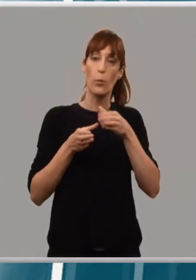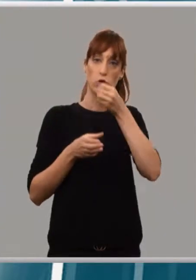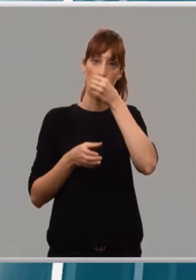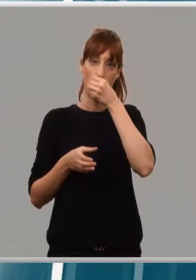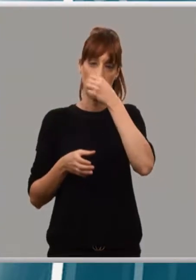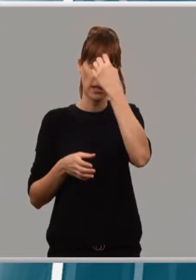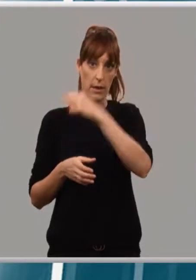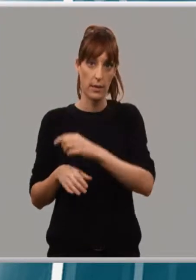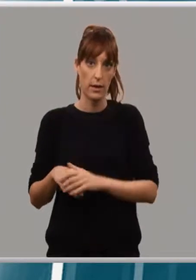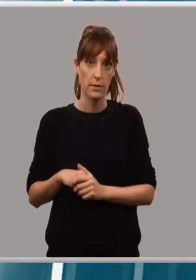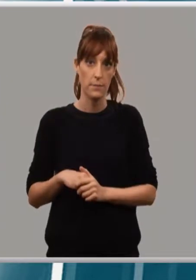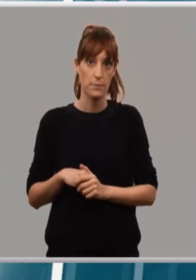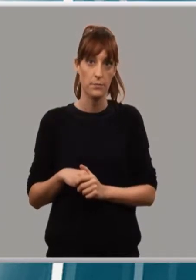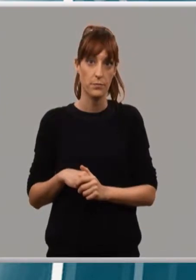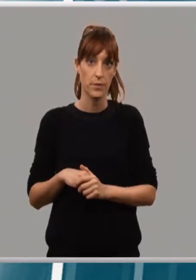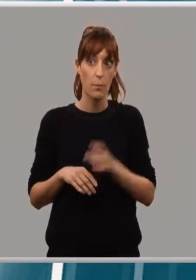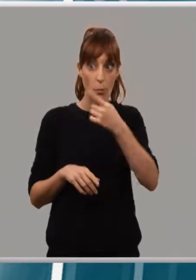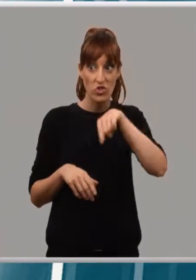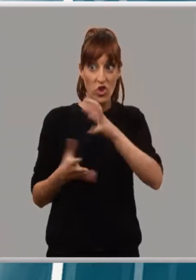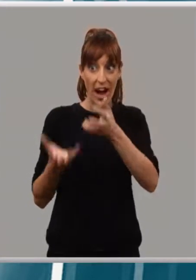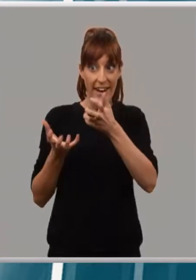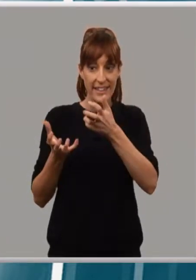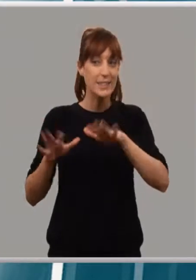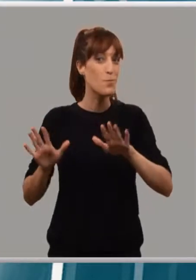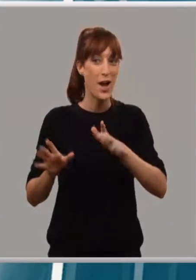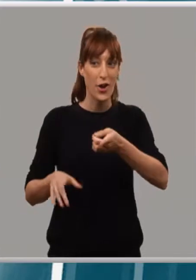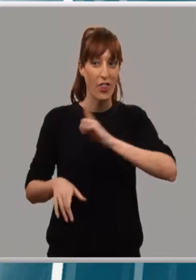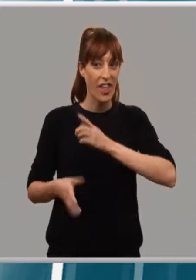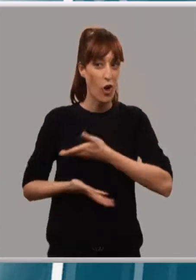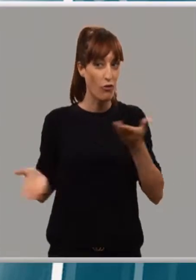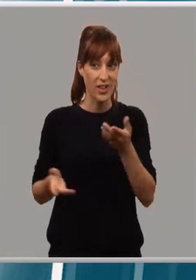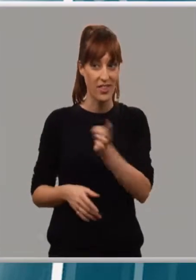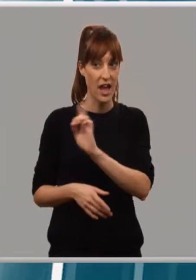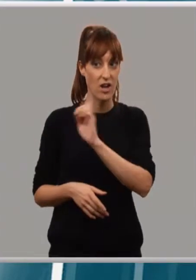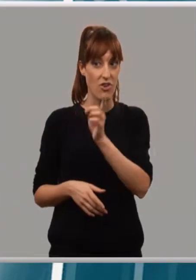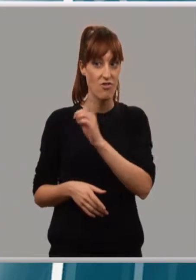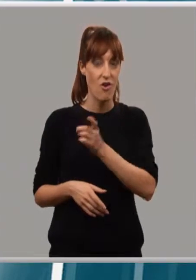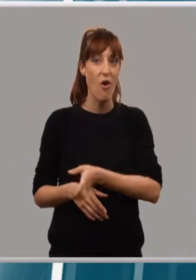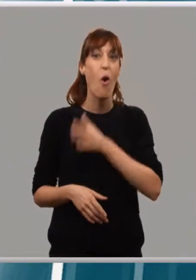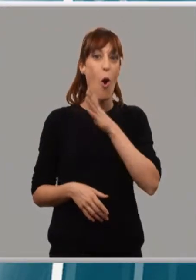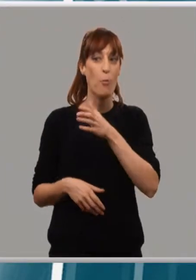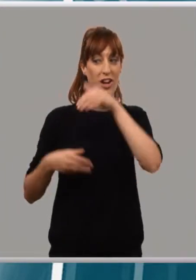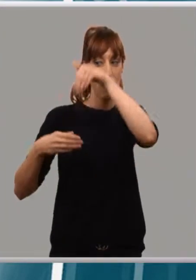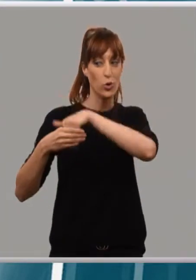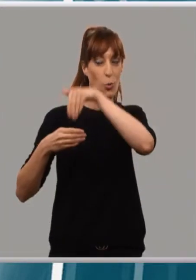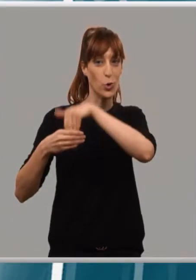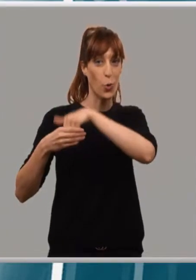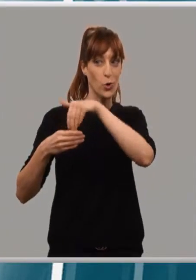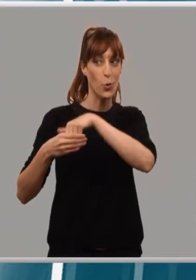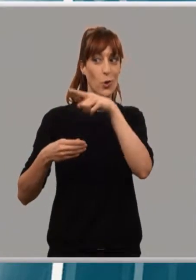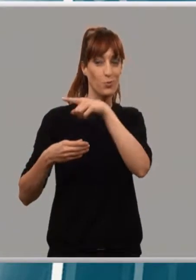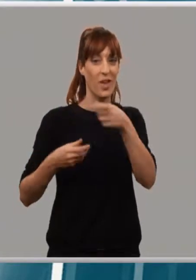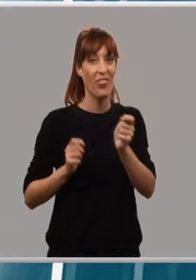Venceréis, pero no convenceréis. Venceréis porque tenéis la fuerza de vuestro lado, pero no convenceréis porque para